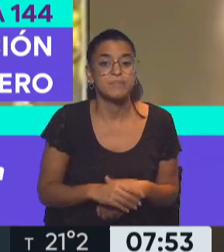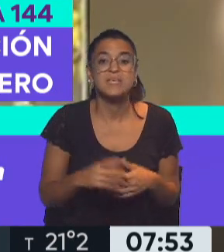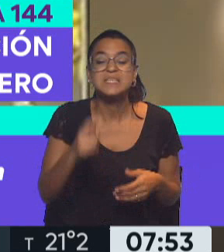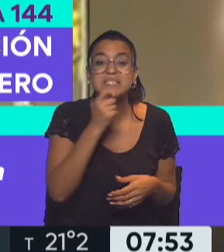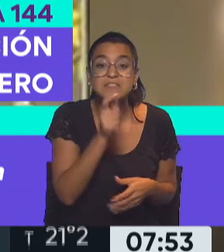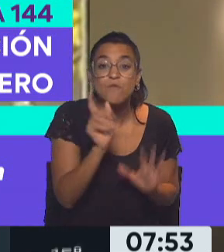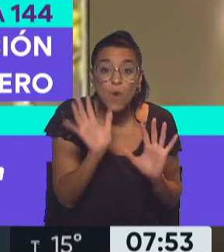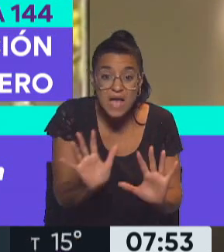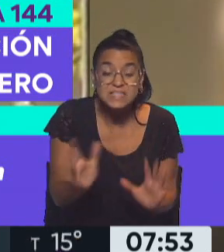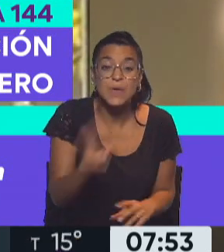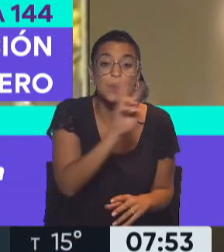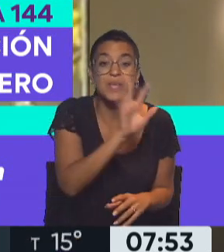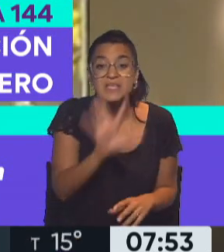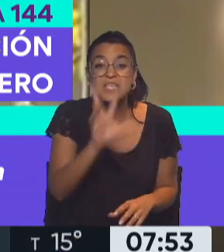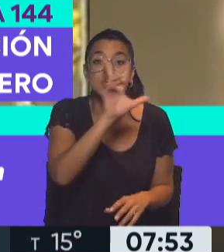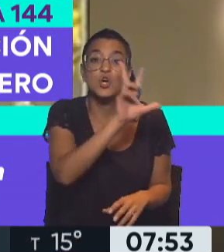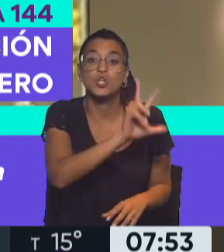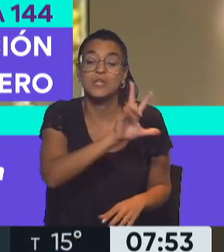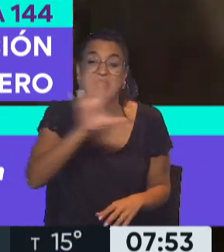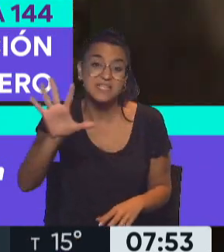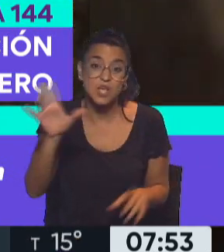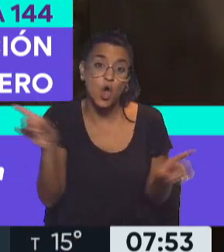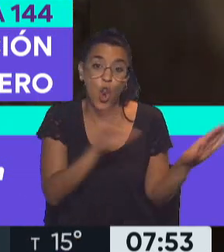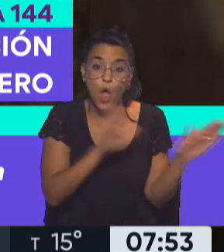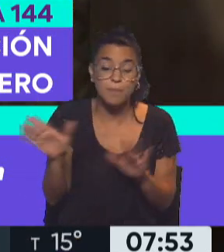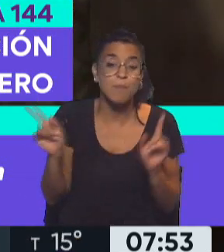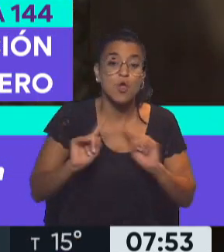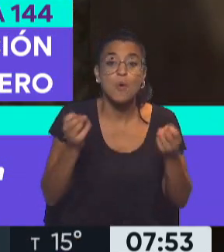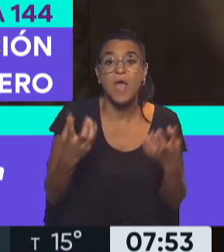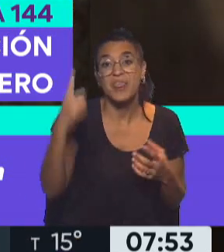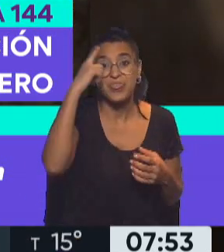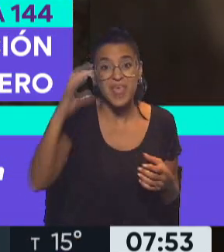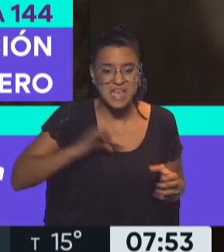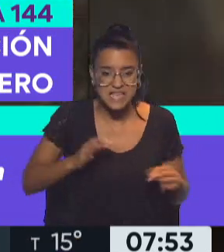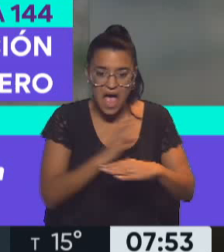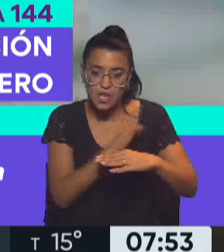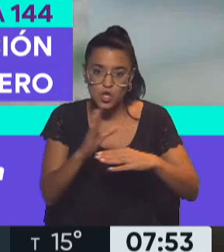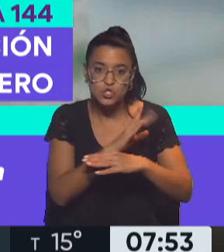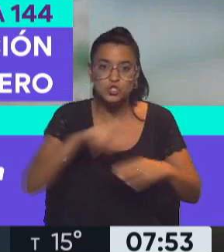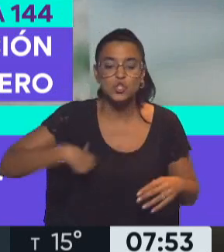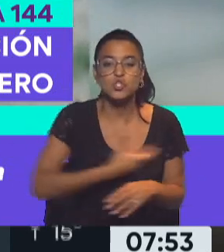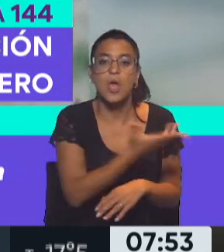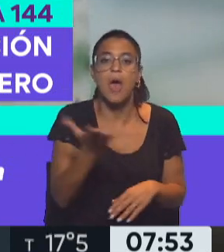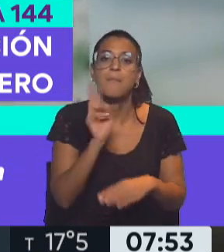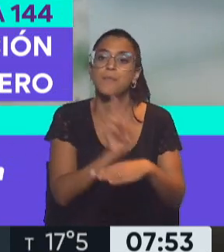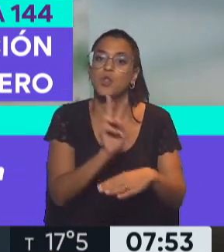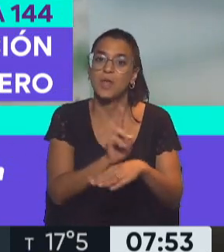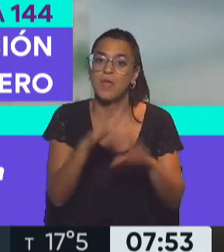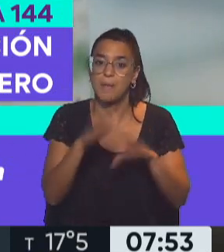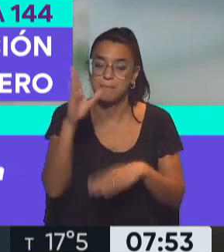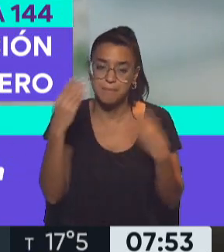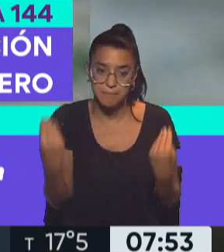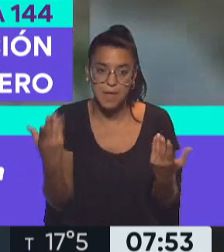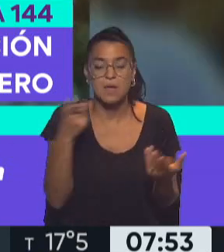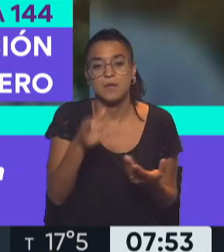fuera así, que 25 y 35 lo mismo, no, porque hay 10 años que la sociedad está más protegida ante los